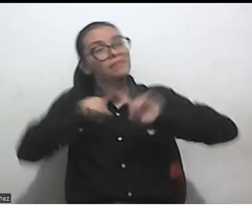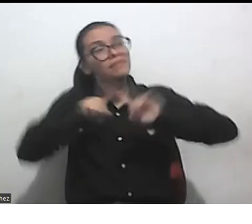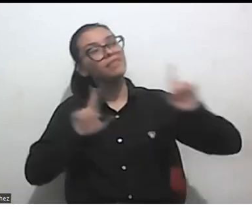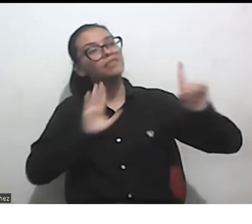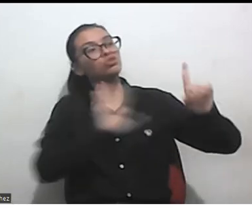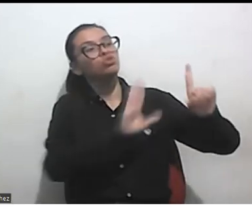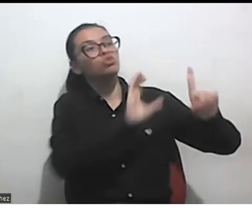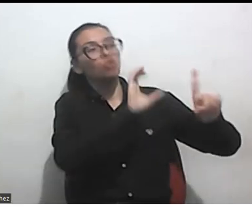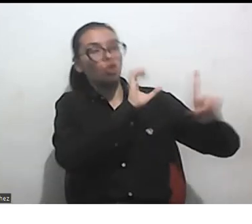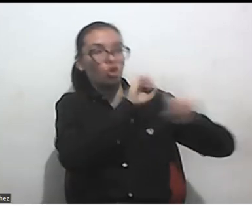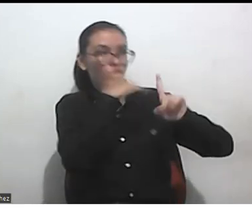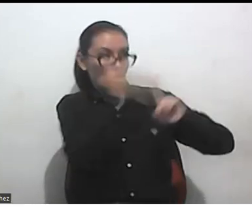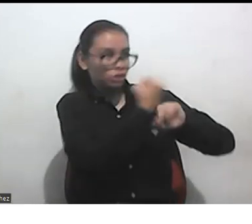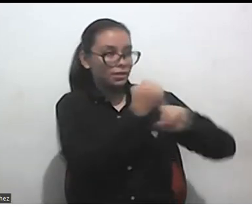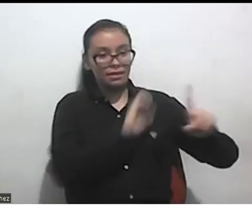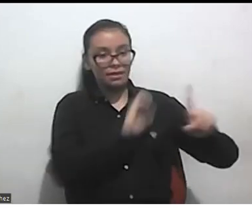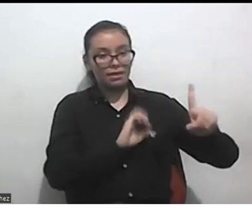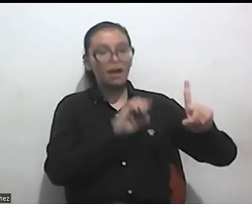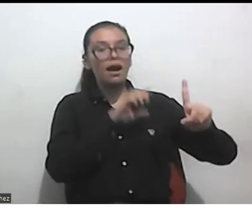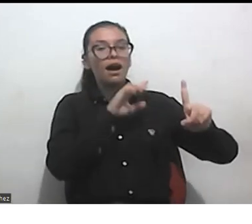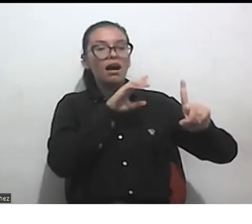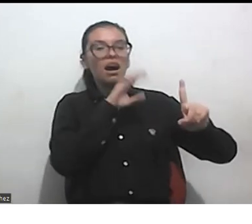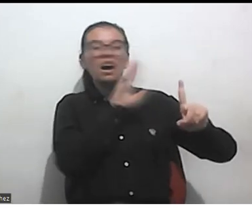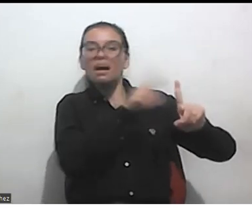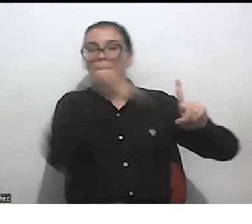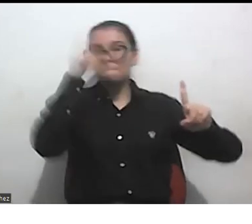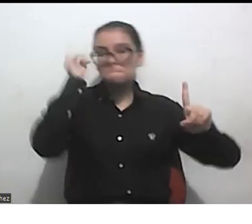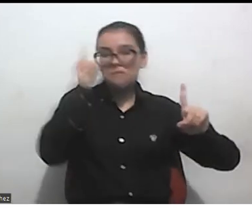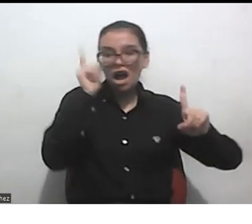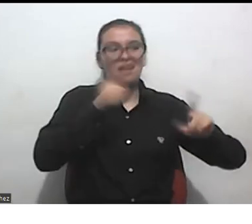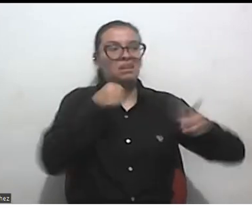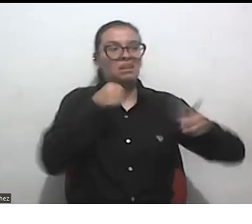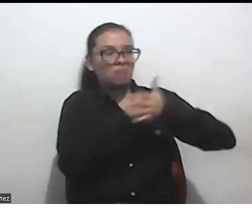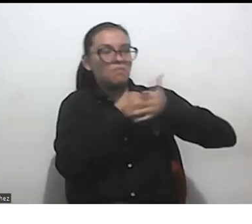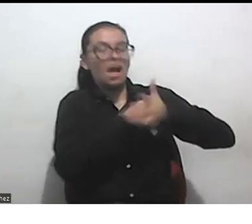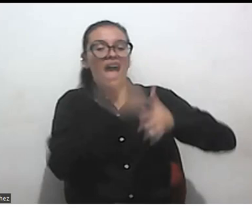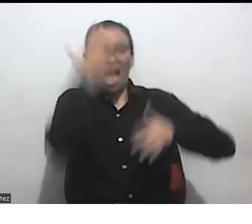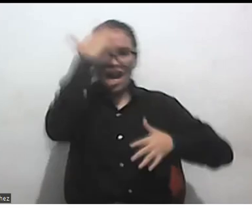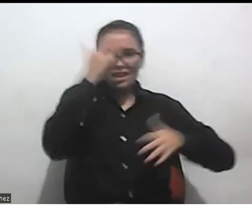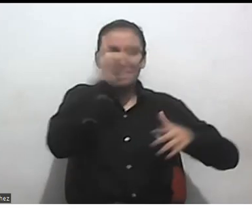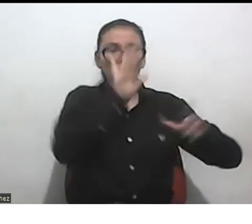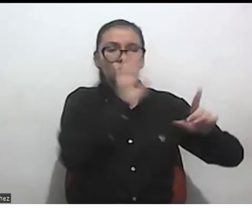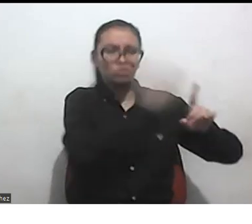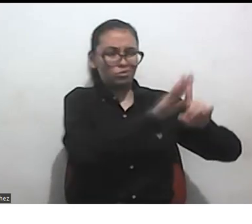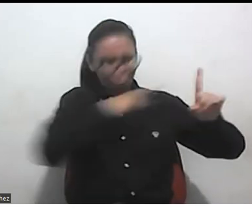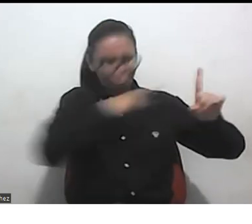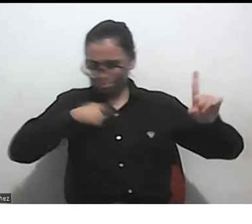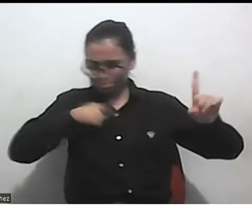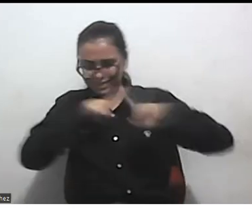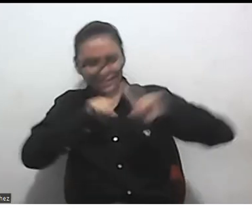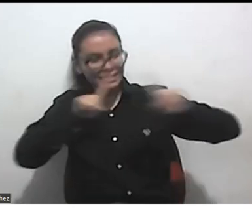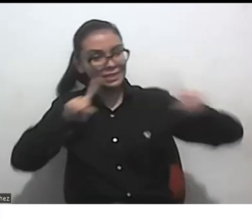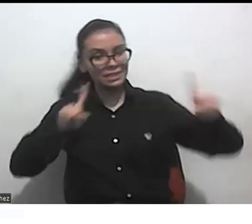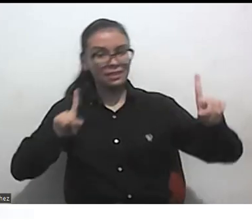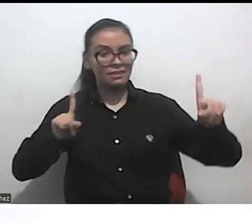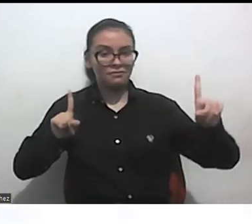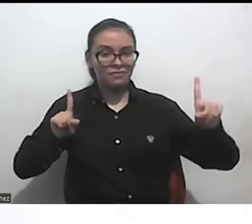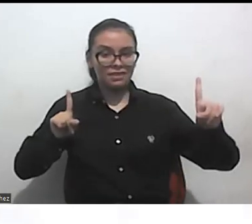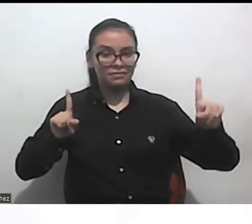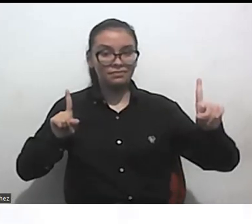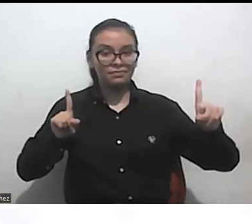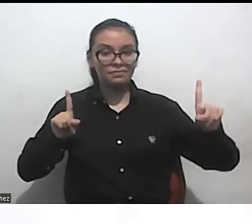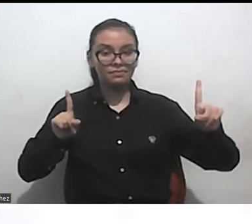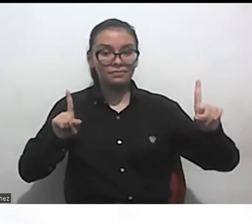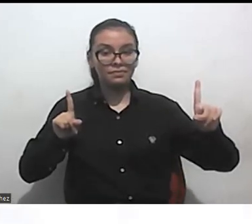teóricas políticas activistas académicas que ellas mismas tienen ¿no? y